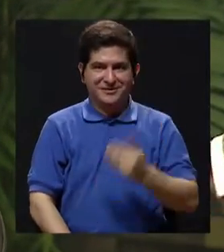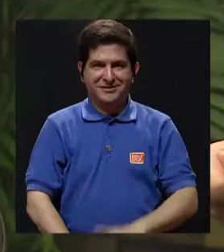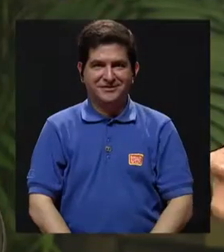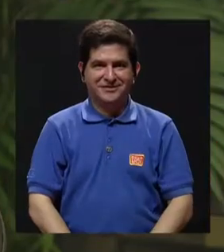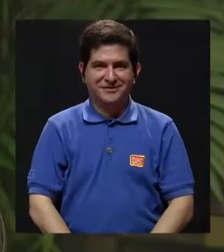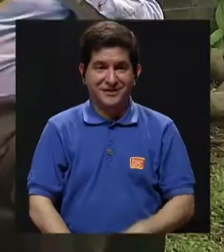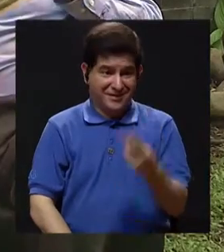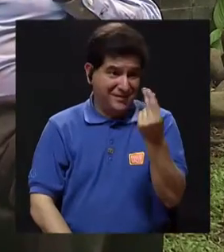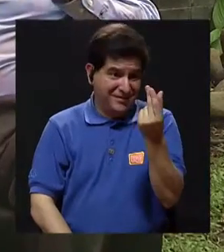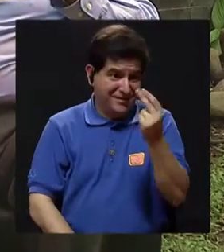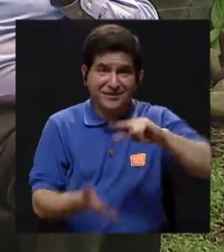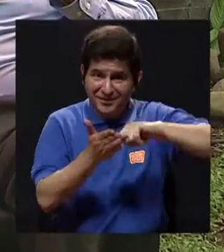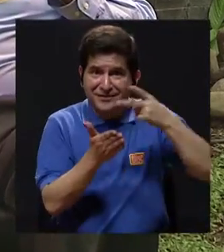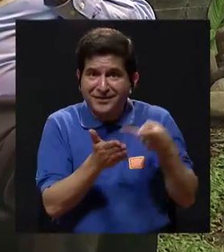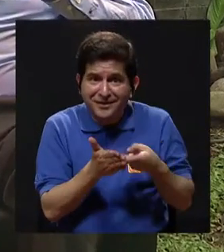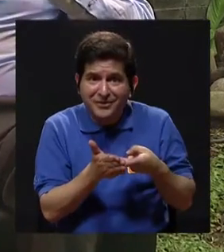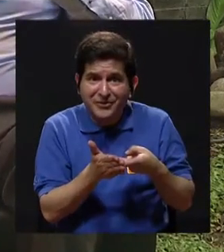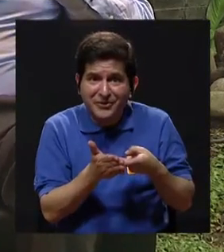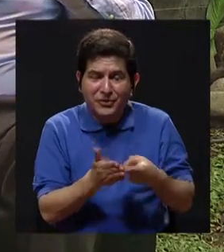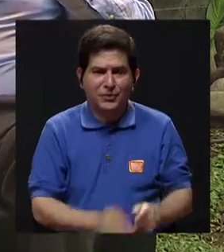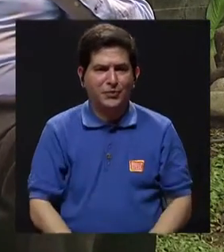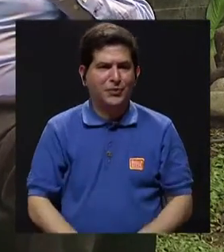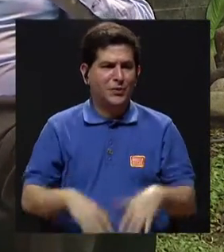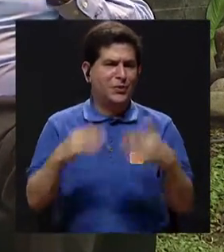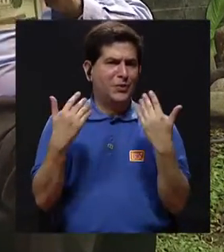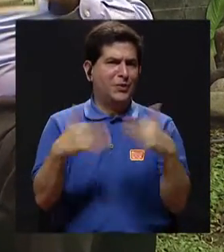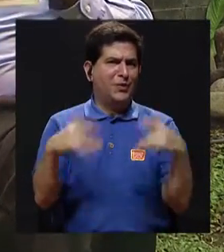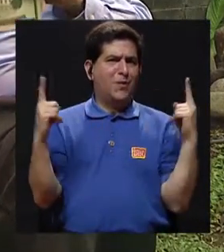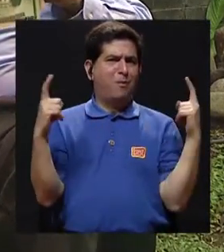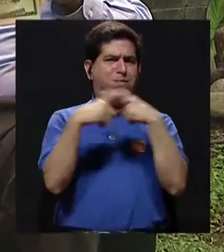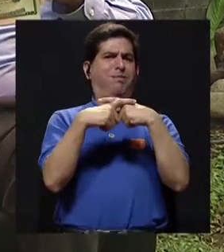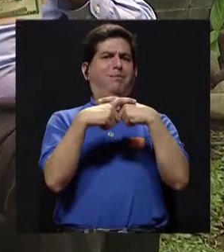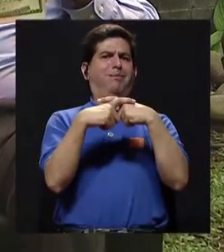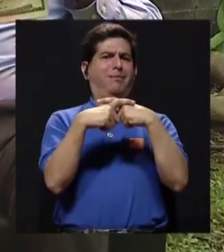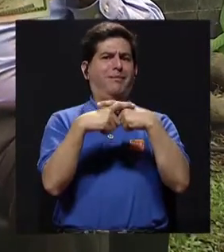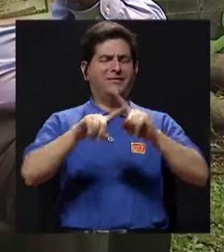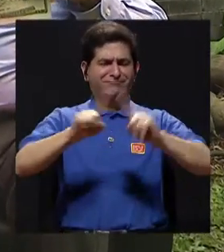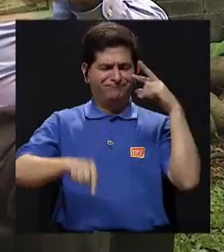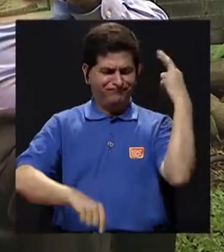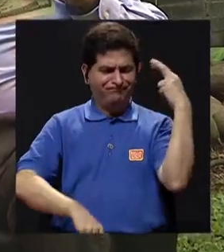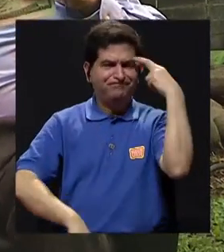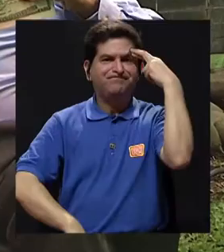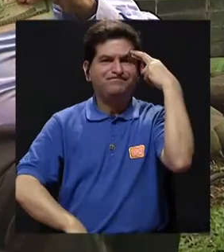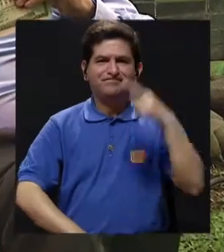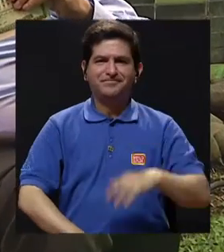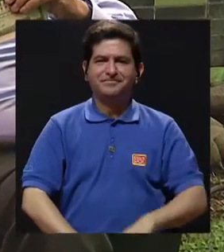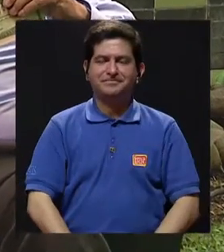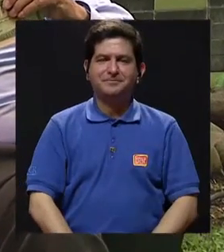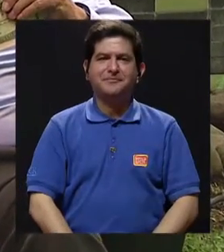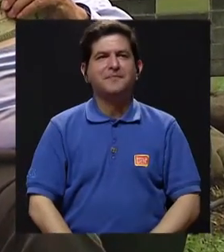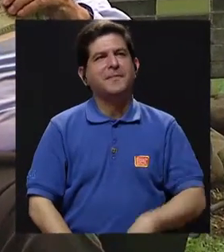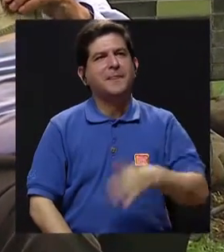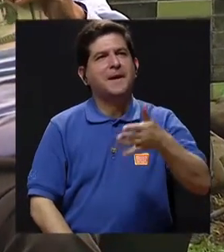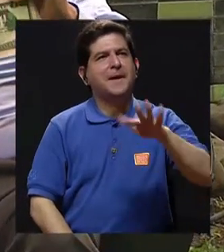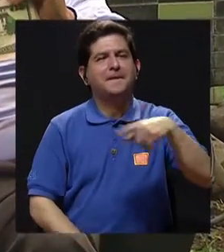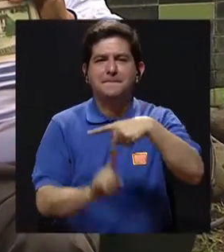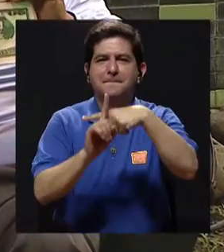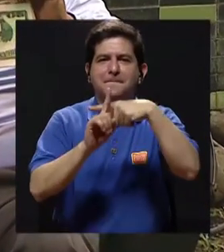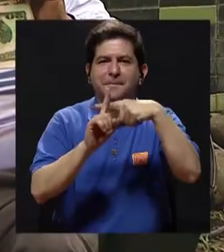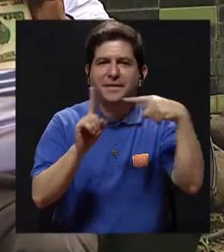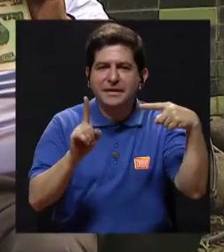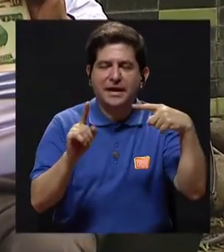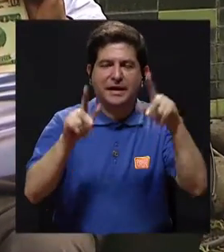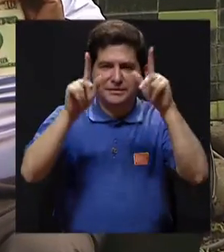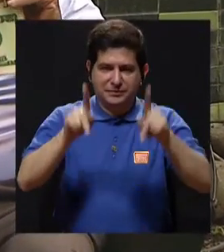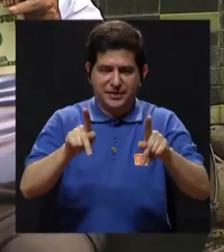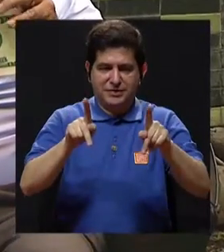cuando de dinero se trata es algo muy complicado. Por varias razones. Más o menos la mitad de